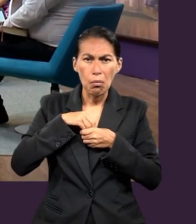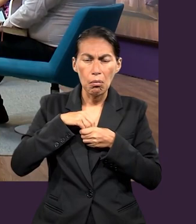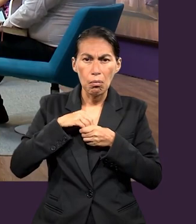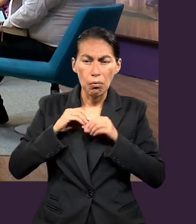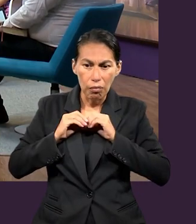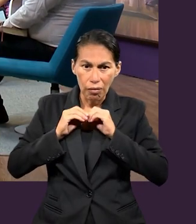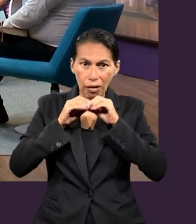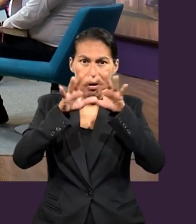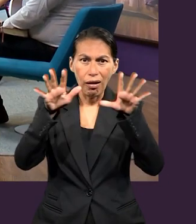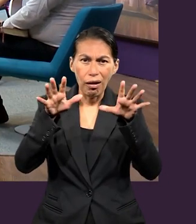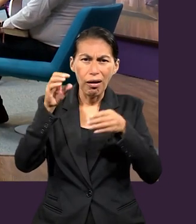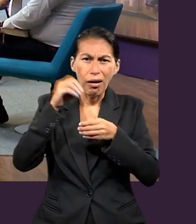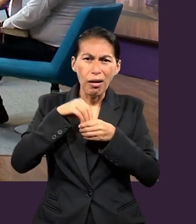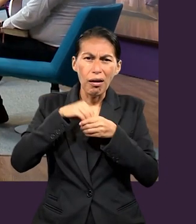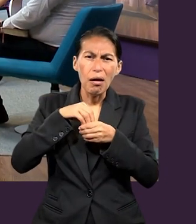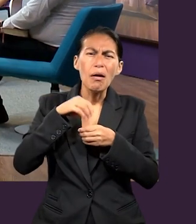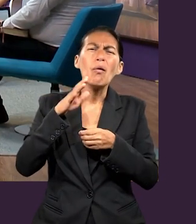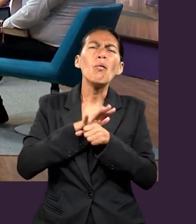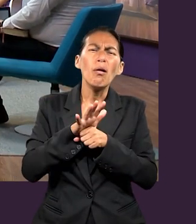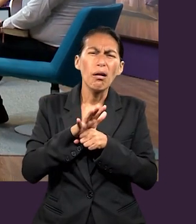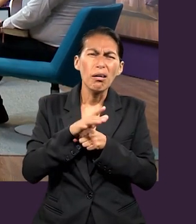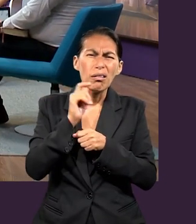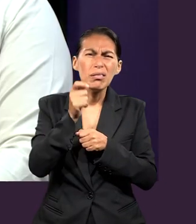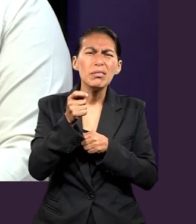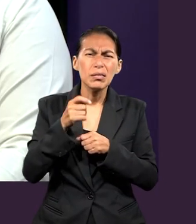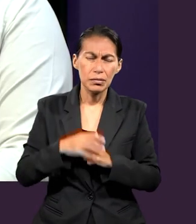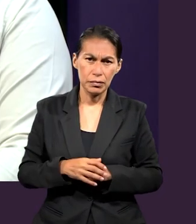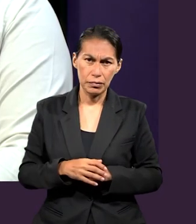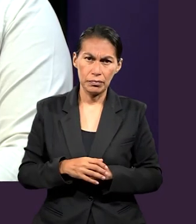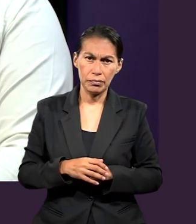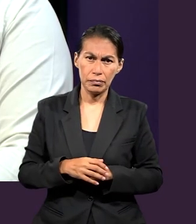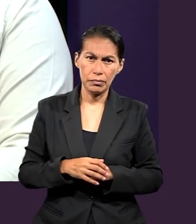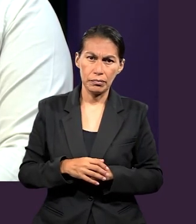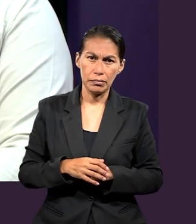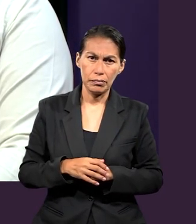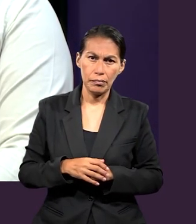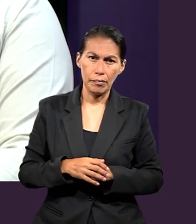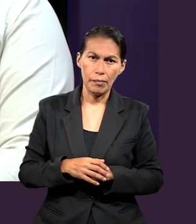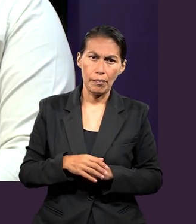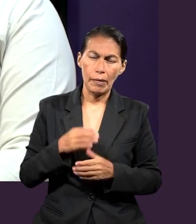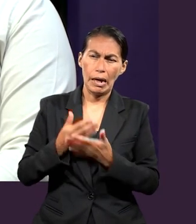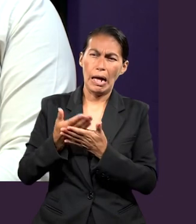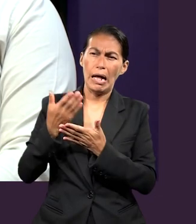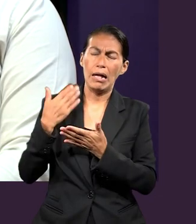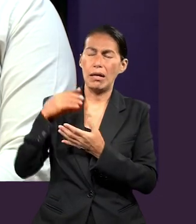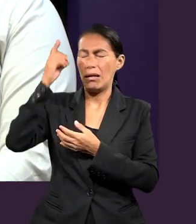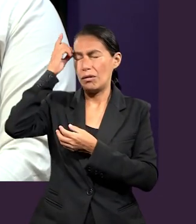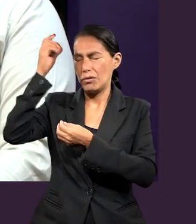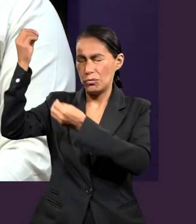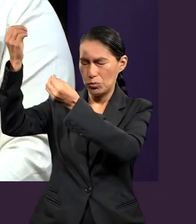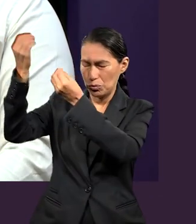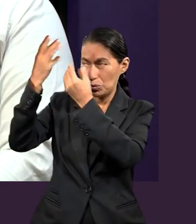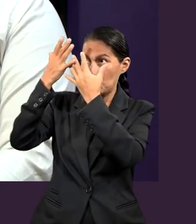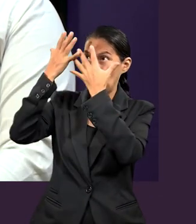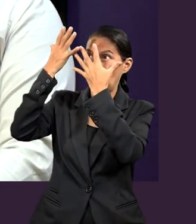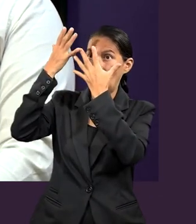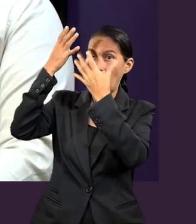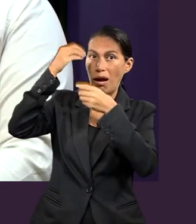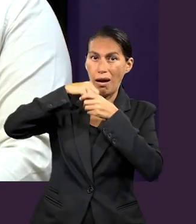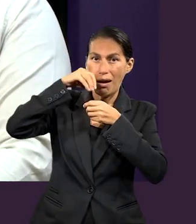misterio, Eliasip? Yo creo que esto podemos tomarlo en cuenta desde la primera palabra, revelación.